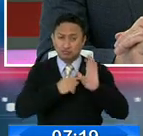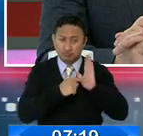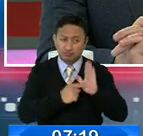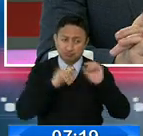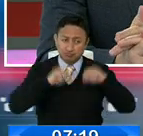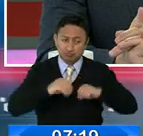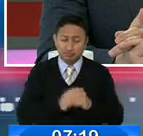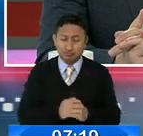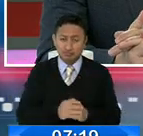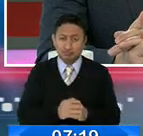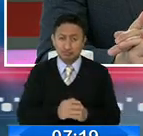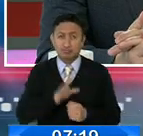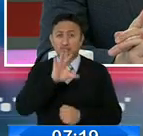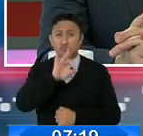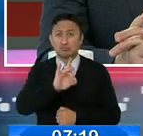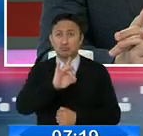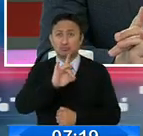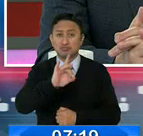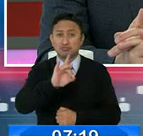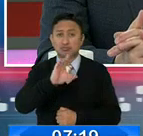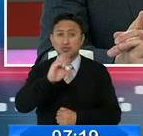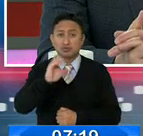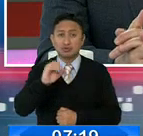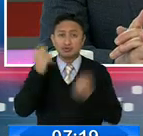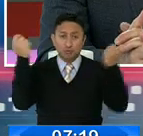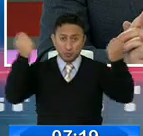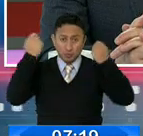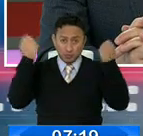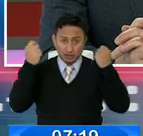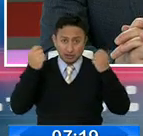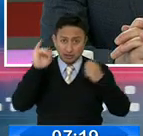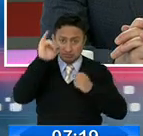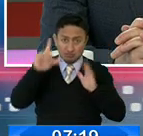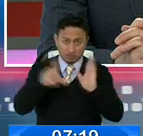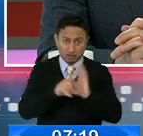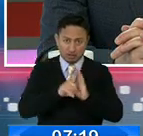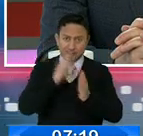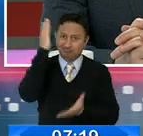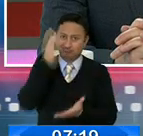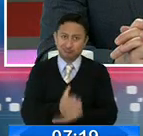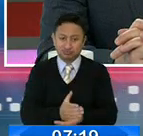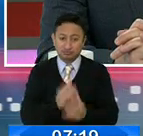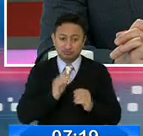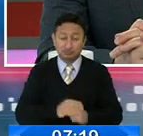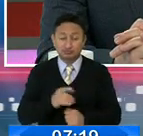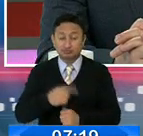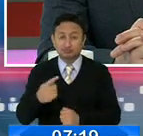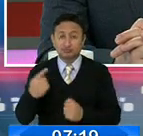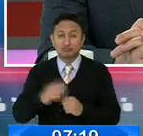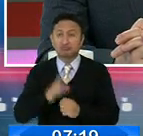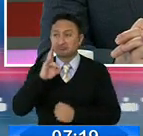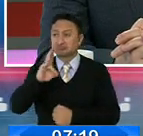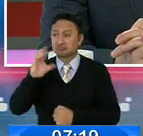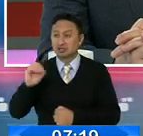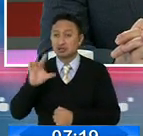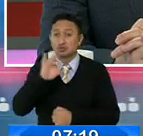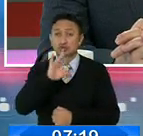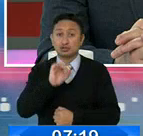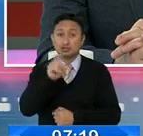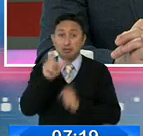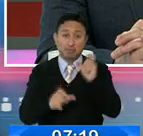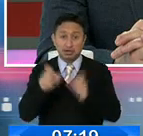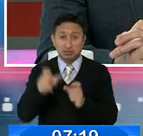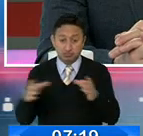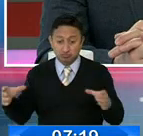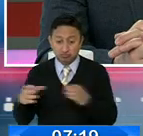desarticulado más de ochocientas fiestas clandestinas, fiestas que hemos visto que van desde setenta, ochenta personas en